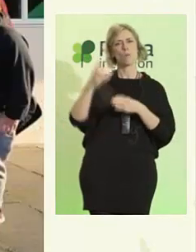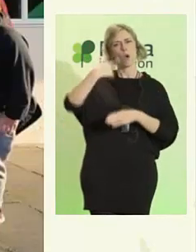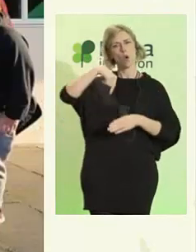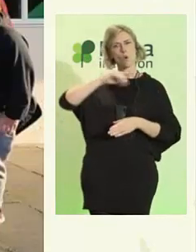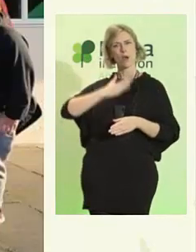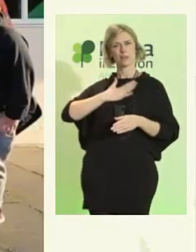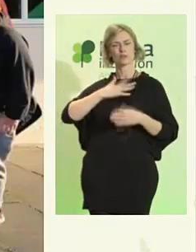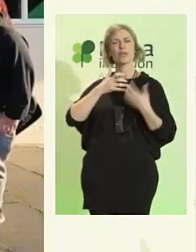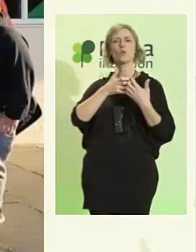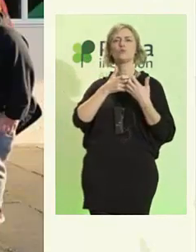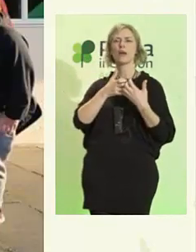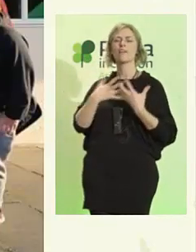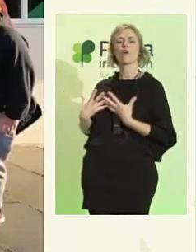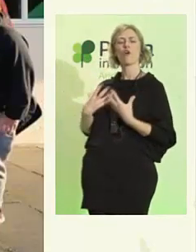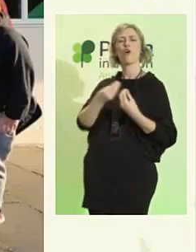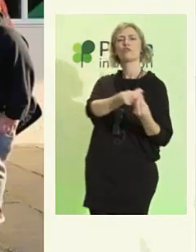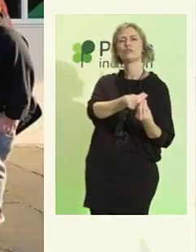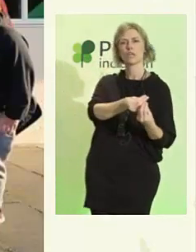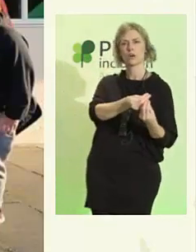no estás solo.